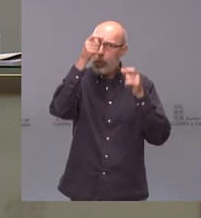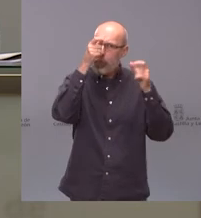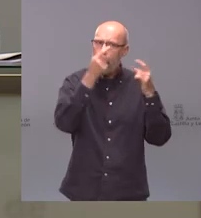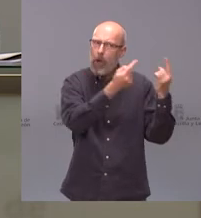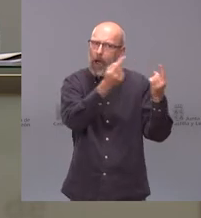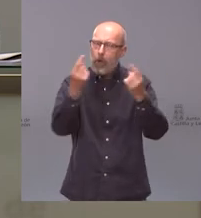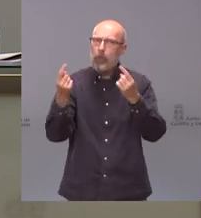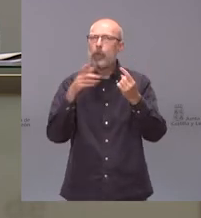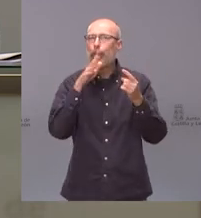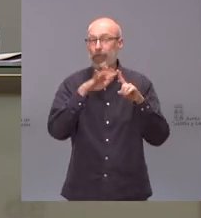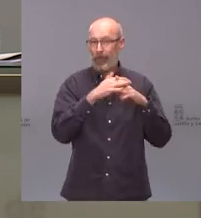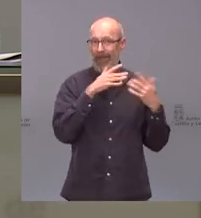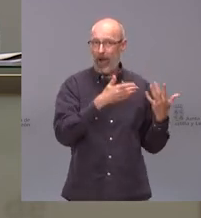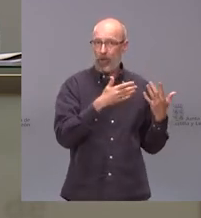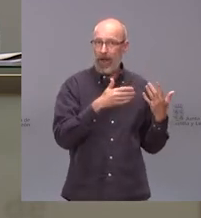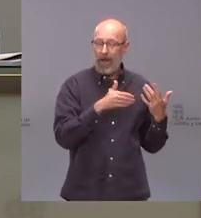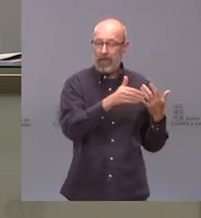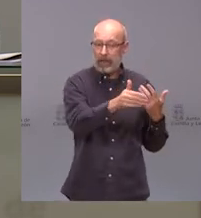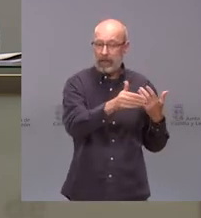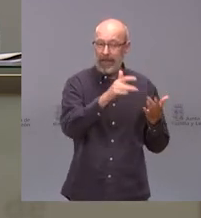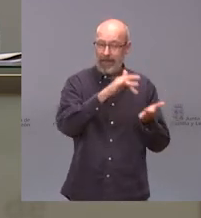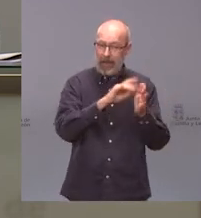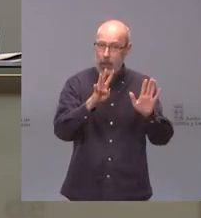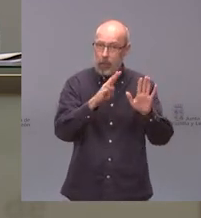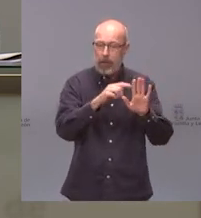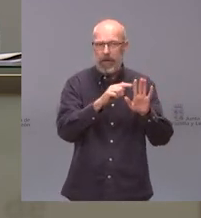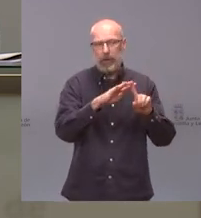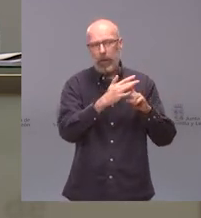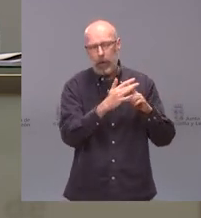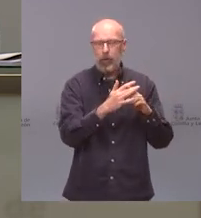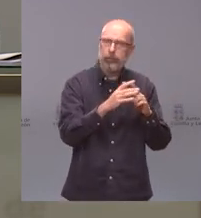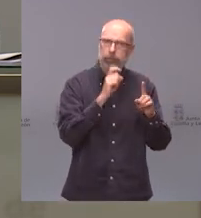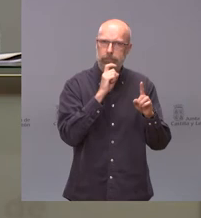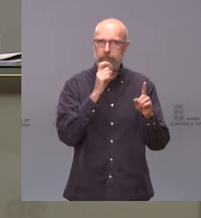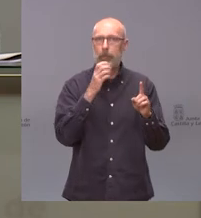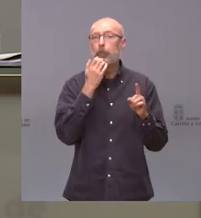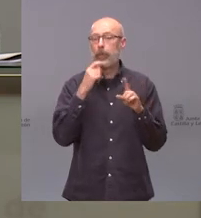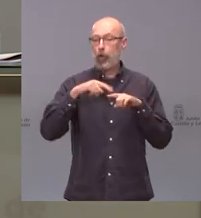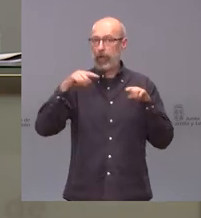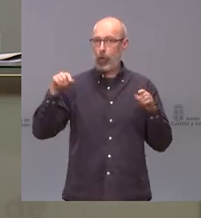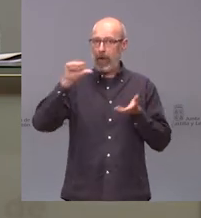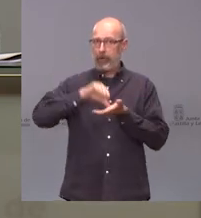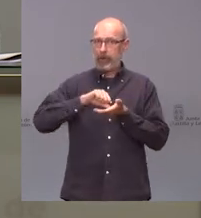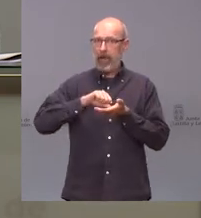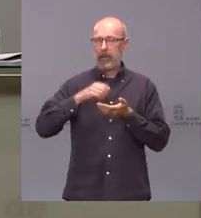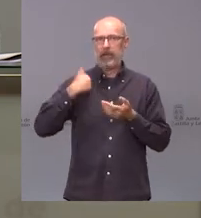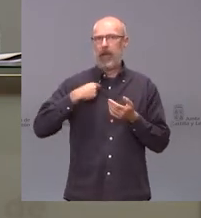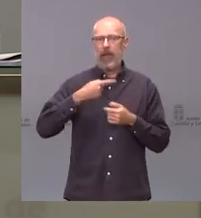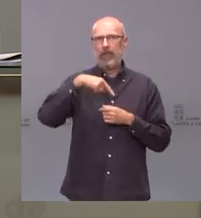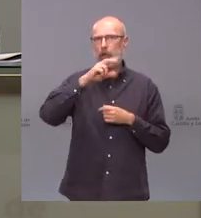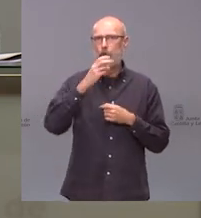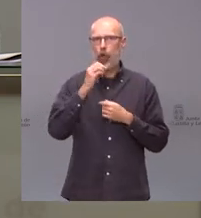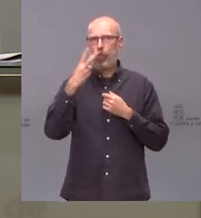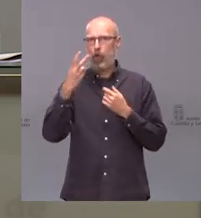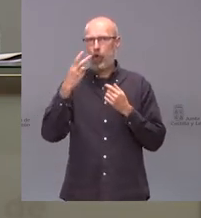yo creo que es muy difícil que lleguen en una buena posición por ejemplo Segovia Capital que ronda los 600 casos de incidencia 14 días a ese